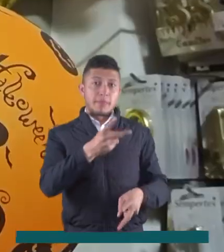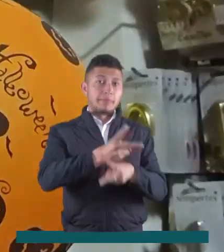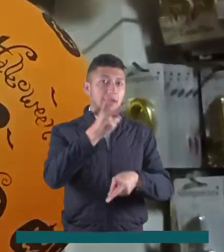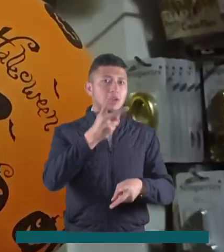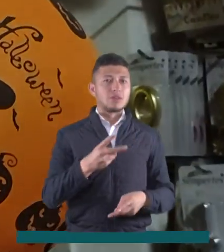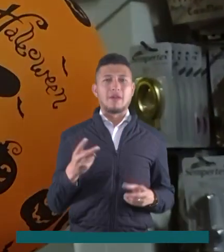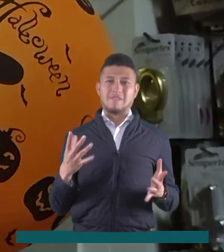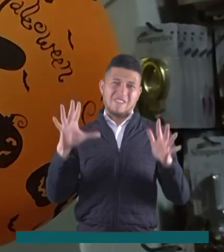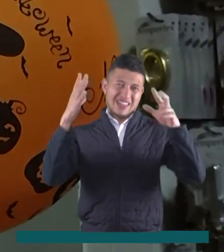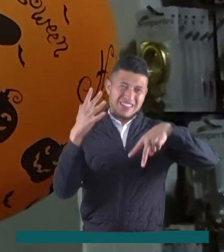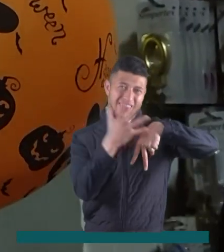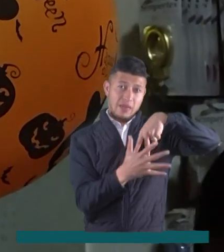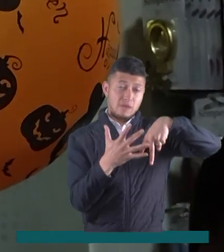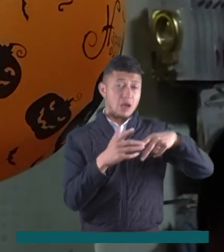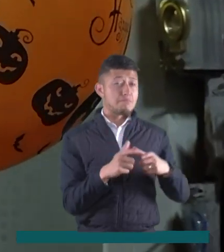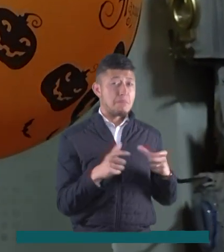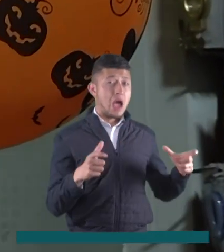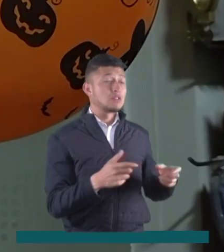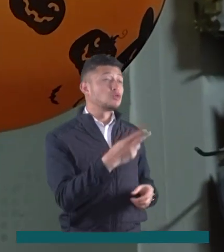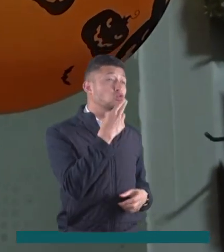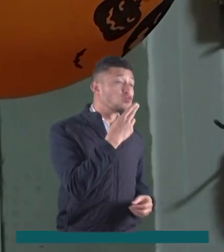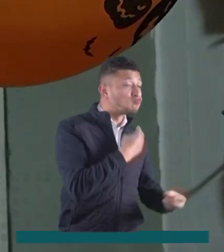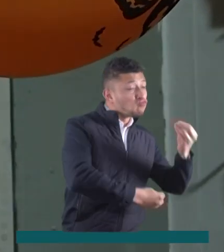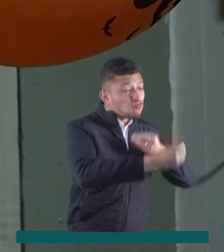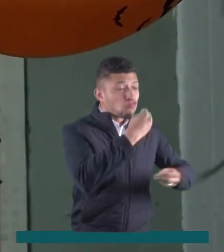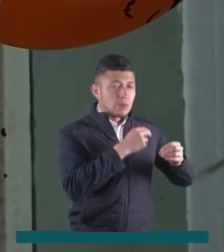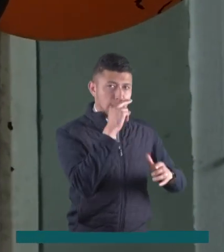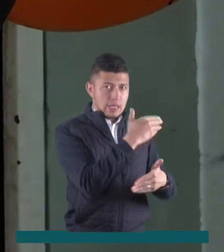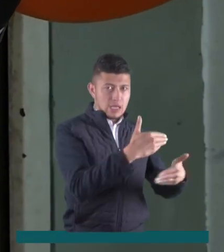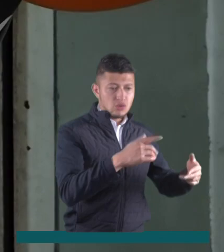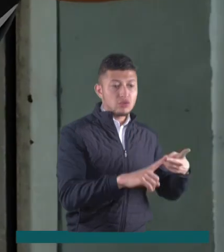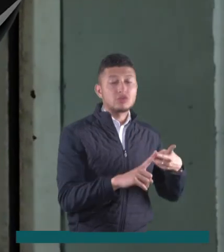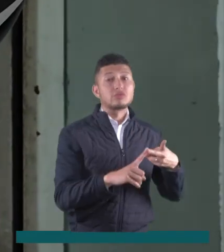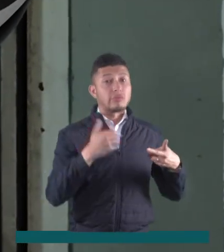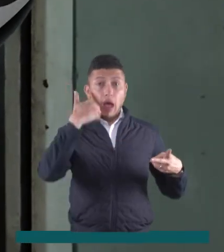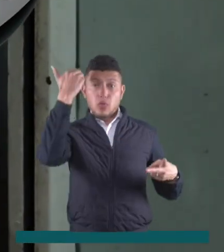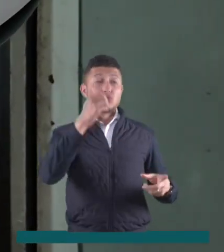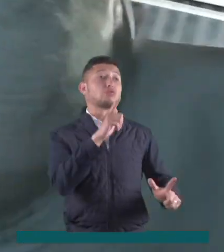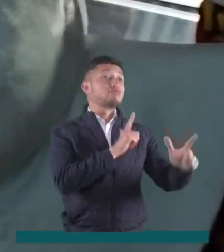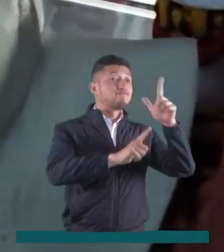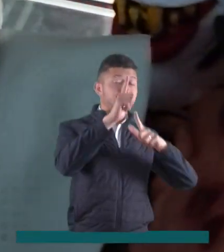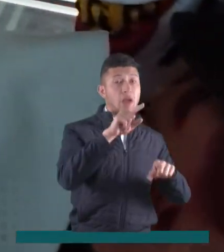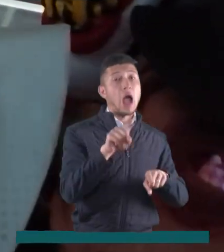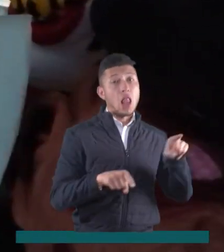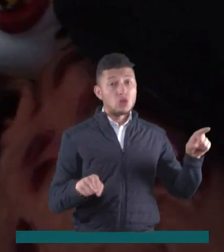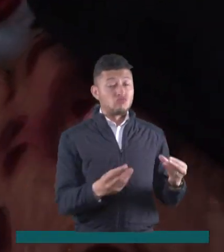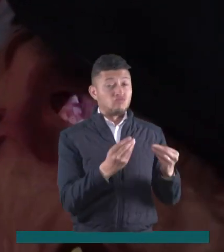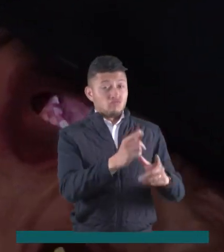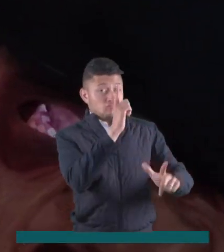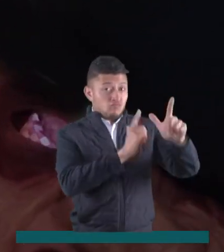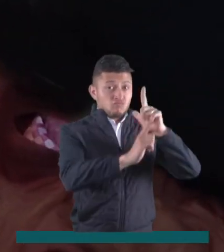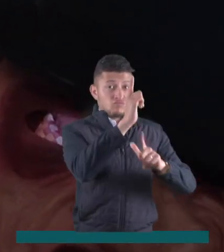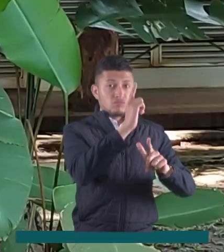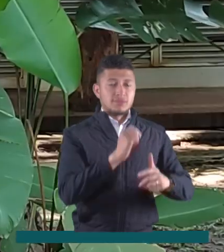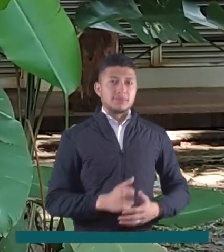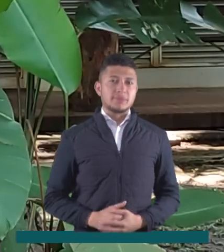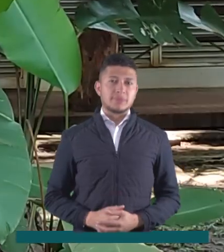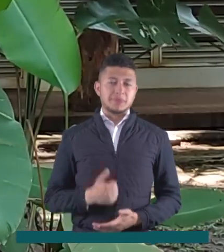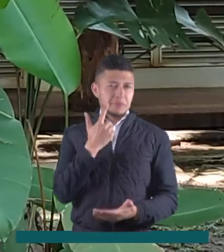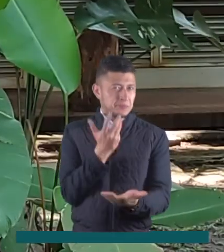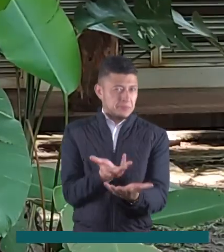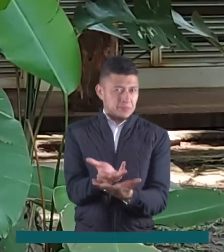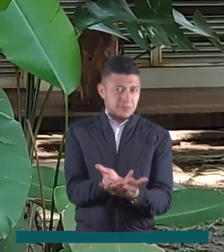riesgos. En las fiestas de disfraces suelen presentarse alto consumo de dulces en los niños y exceso de licor en algunos adultos.